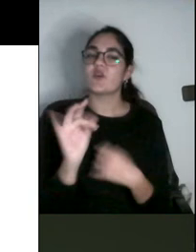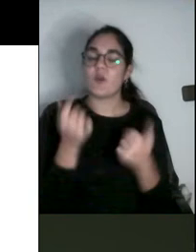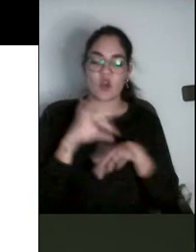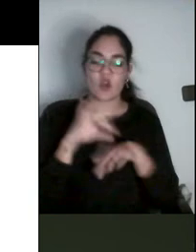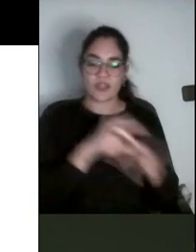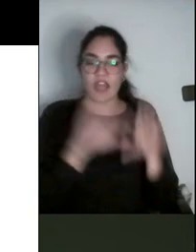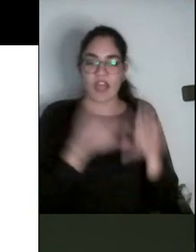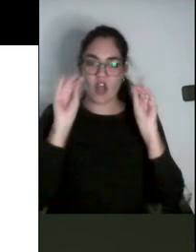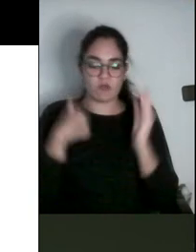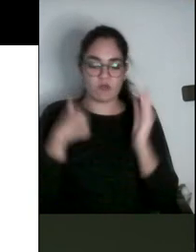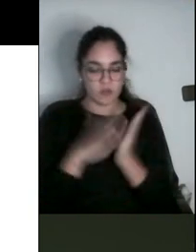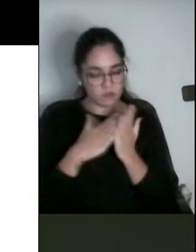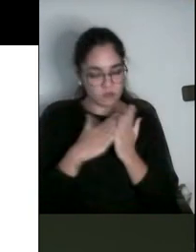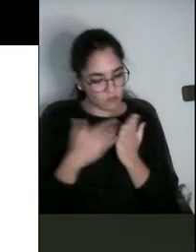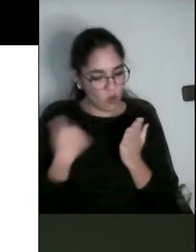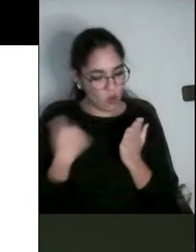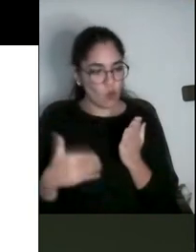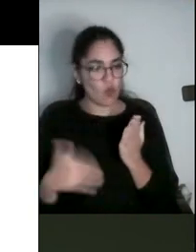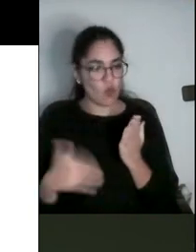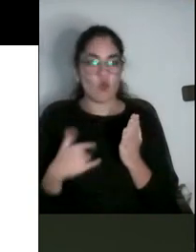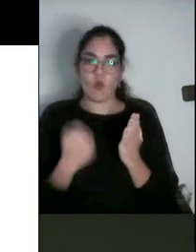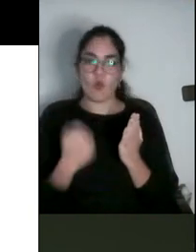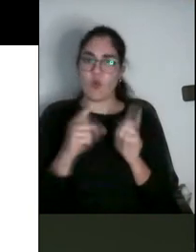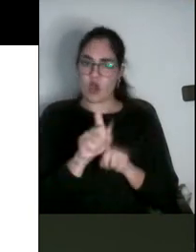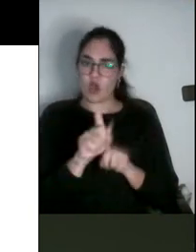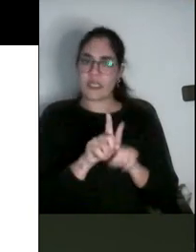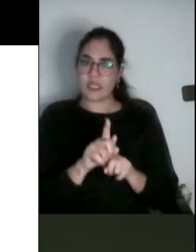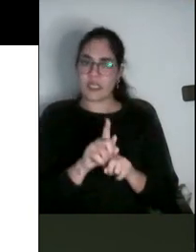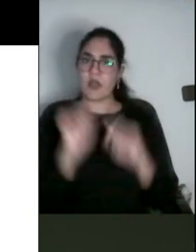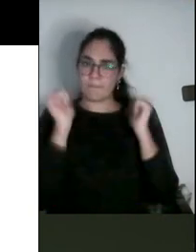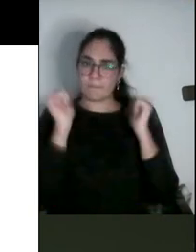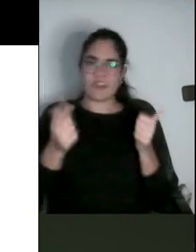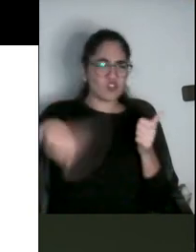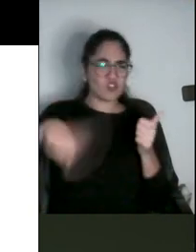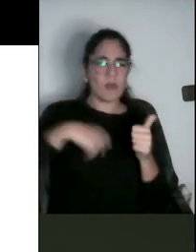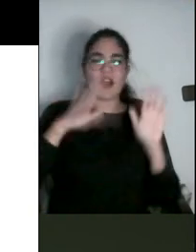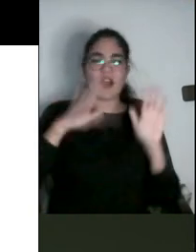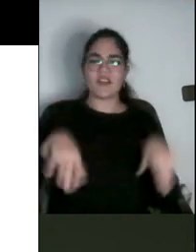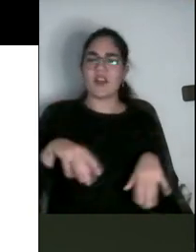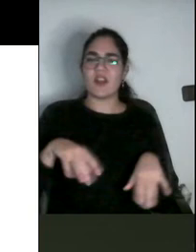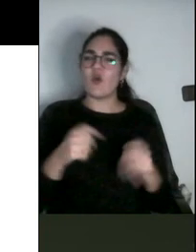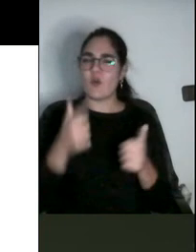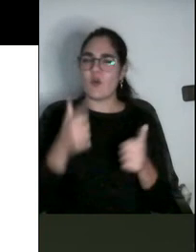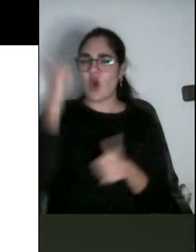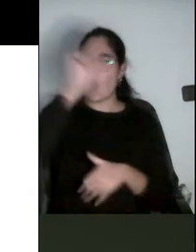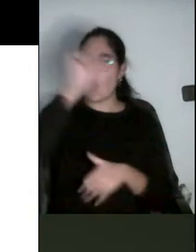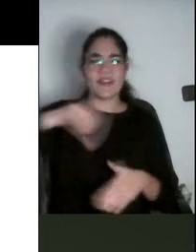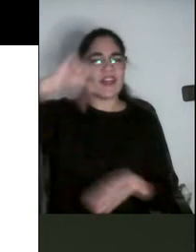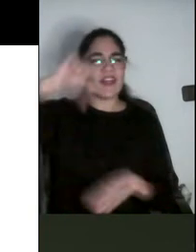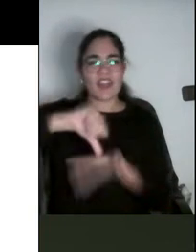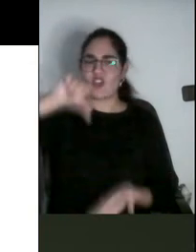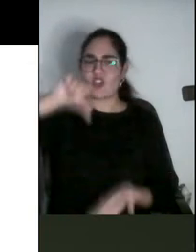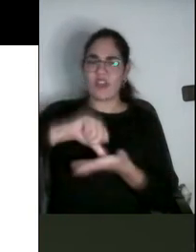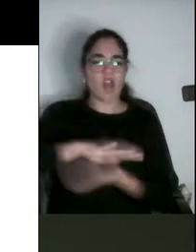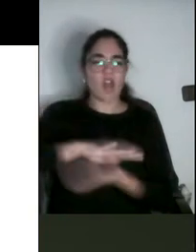bastante crítica planteando que tenían mucho sesgo androcéntrico, que no existían muchas oportunidades